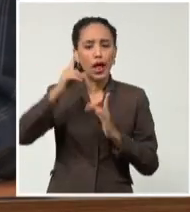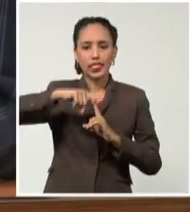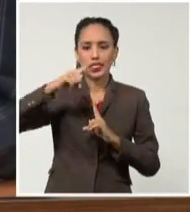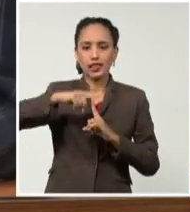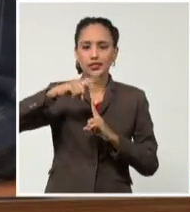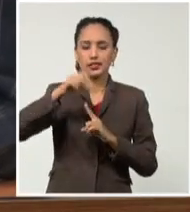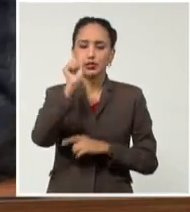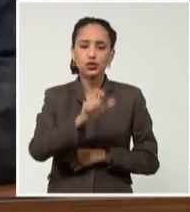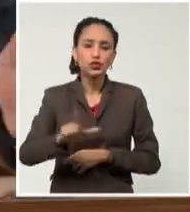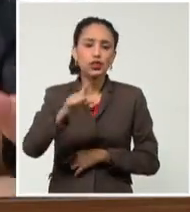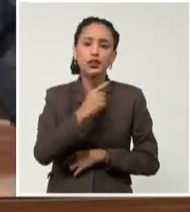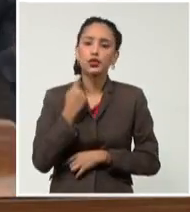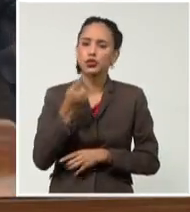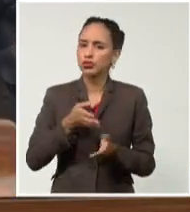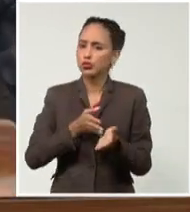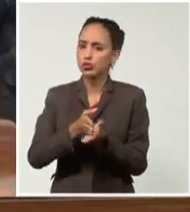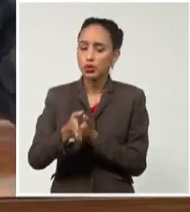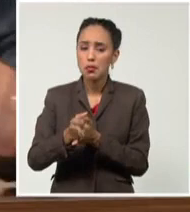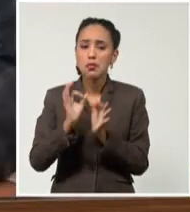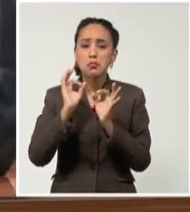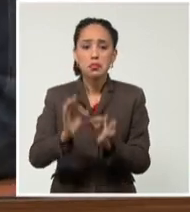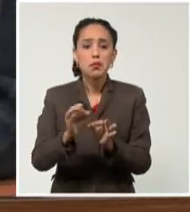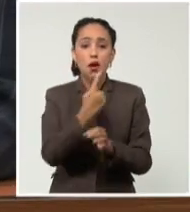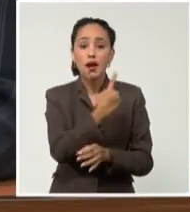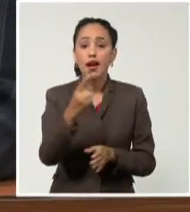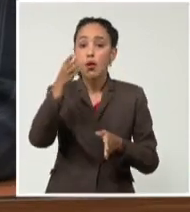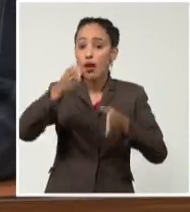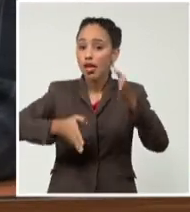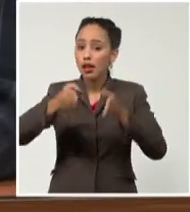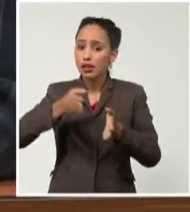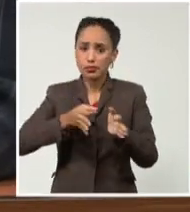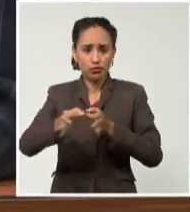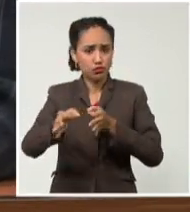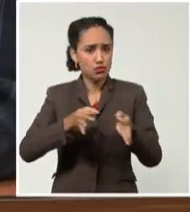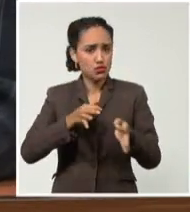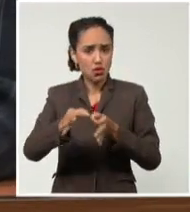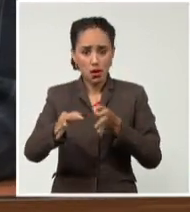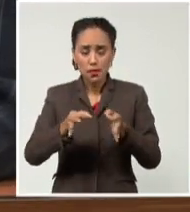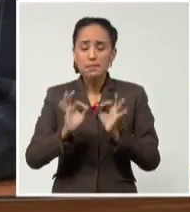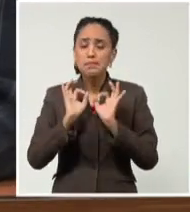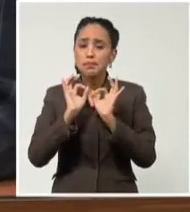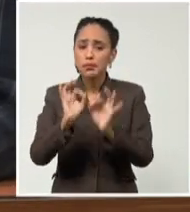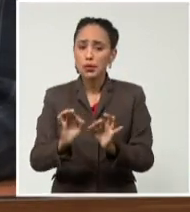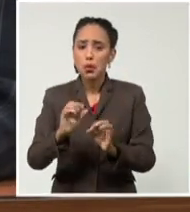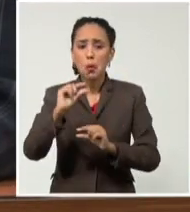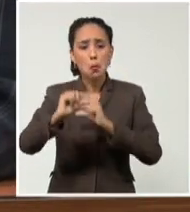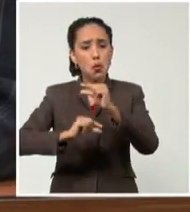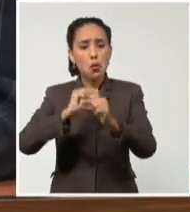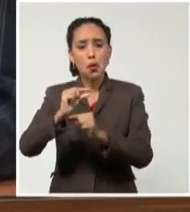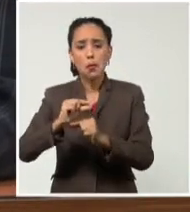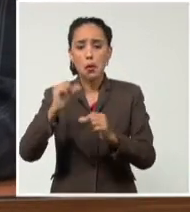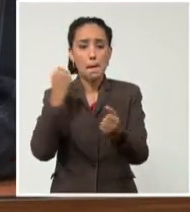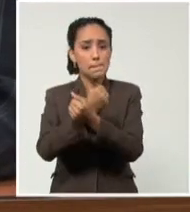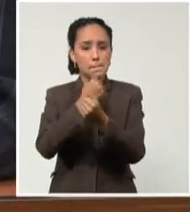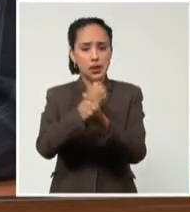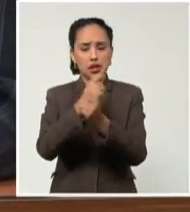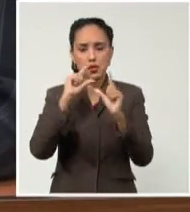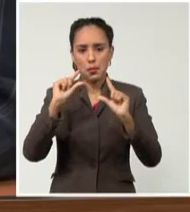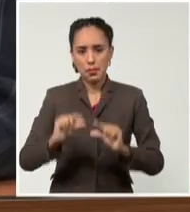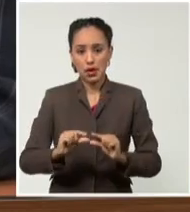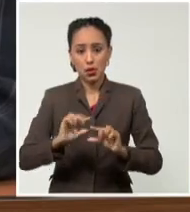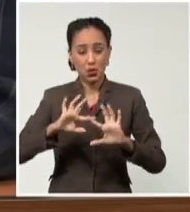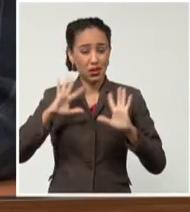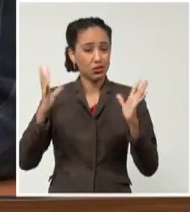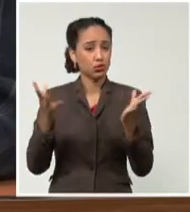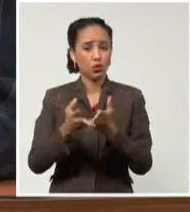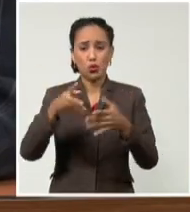continuemos aplicando los protocolos para cada una de las etapas y así podemos disminuir los riesgos. En todos estos momentos